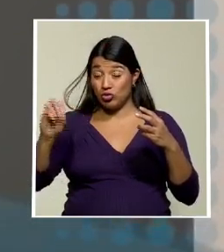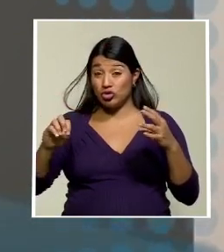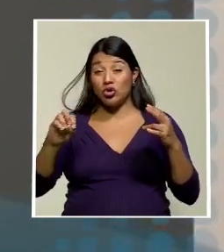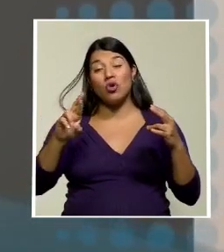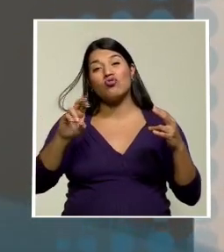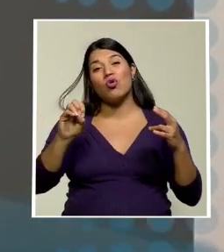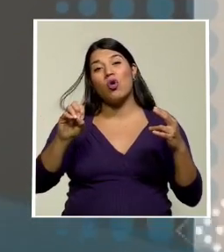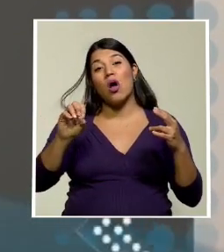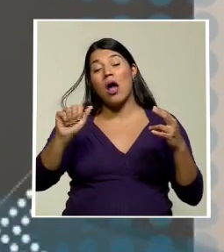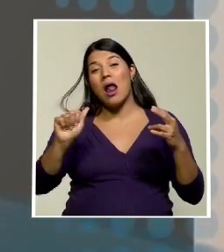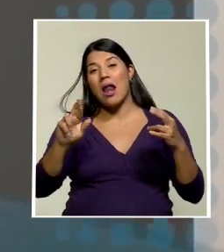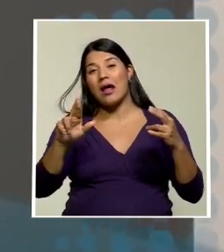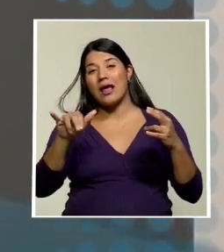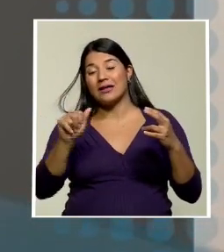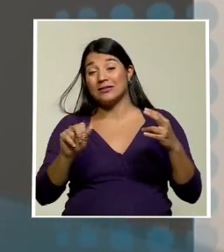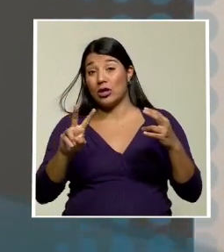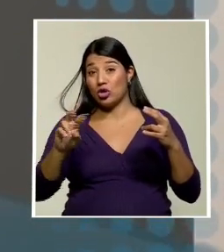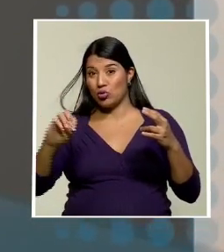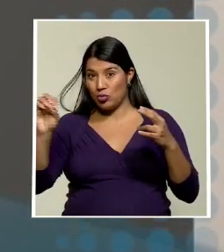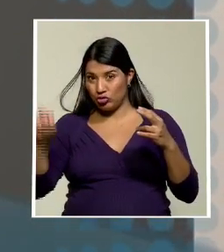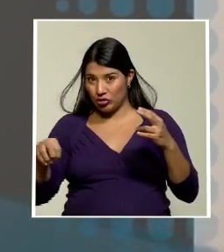Rolando Araya con un 2%.